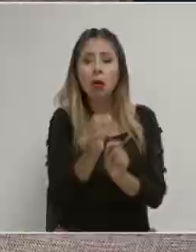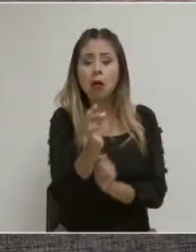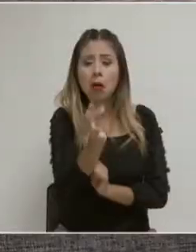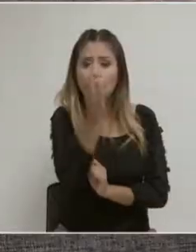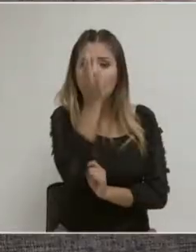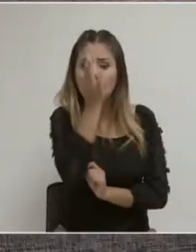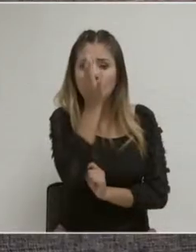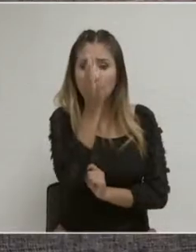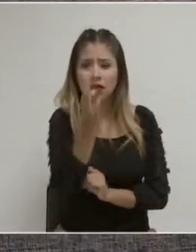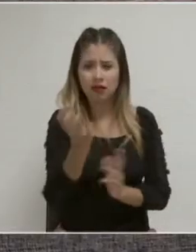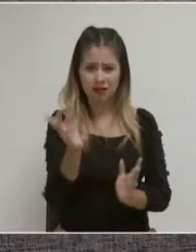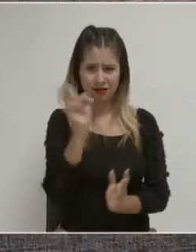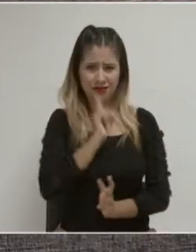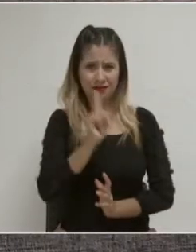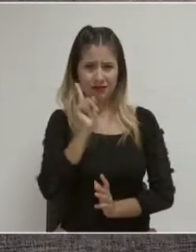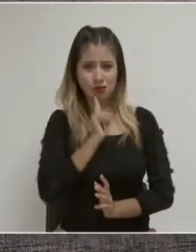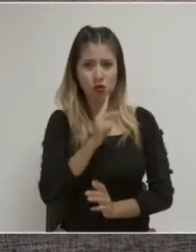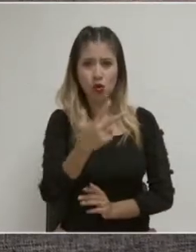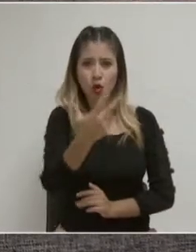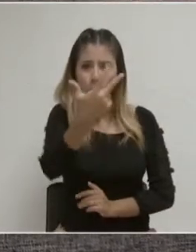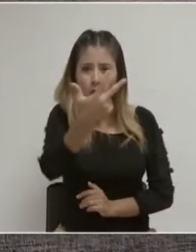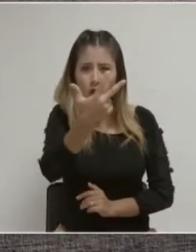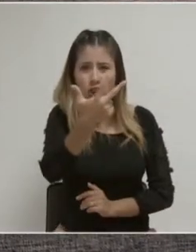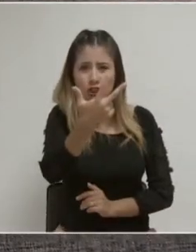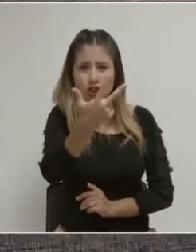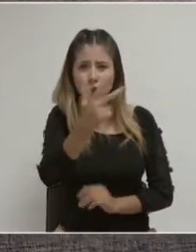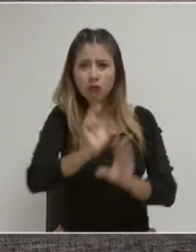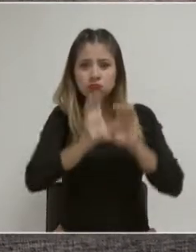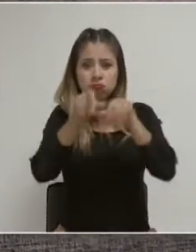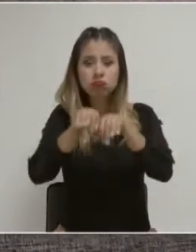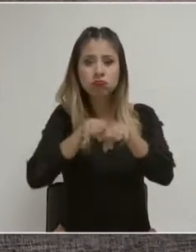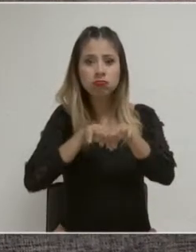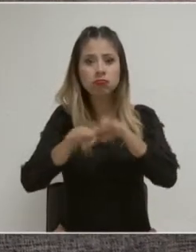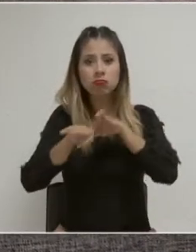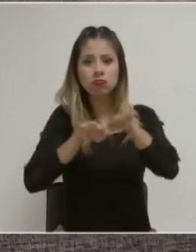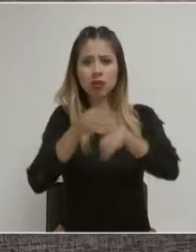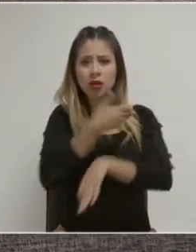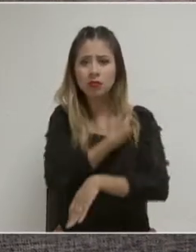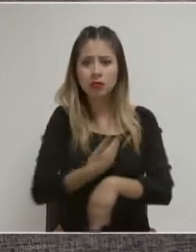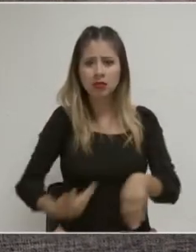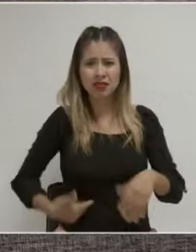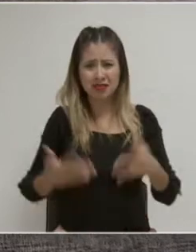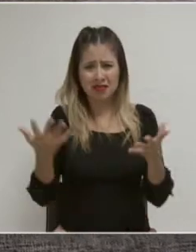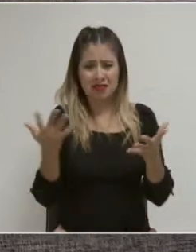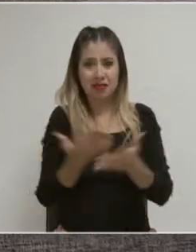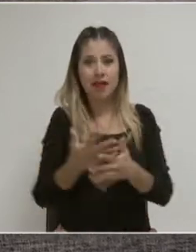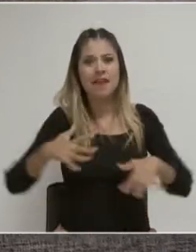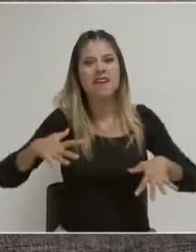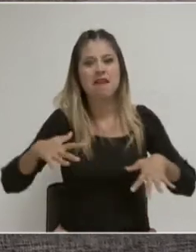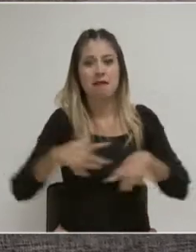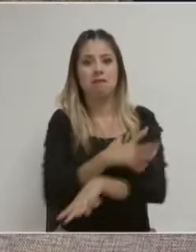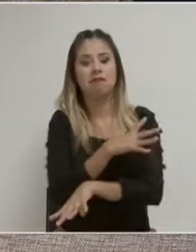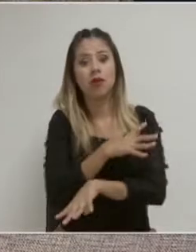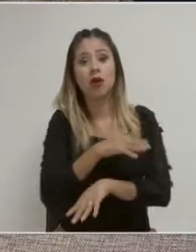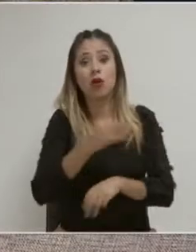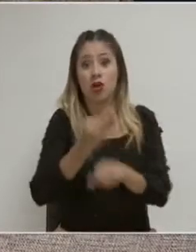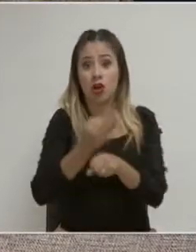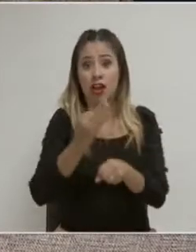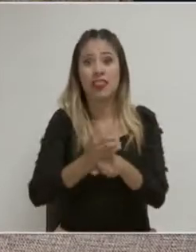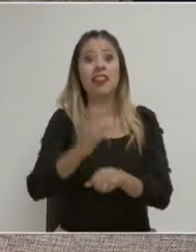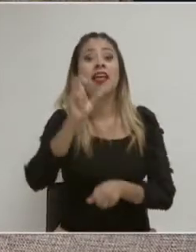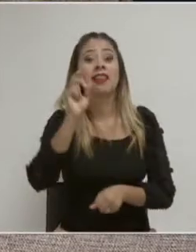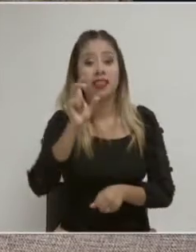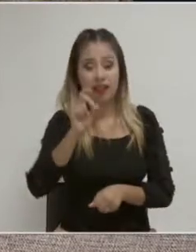el máximo histórico habían sido 8. En una elección cambió esto y llegaron, pasamos a 30. En